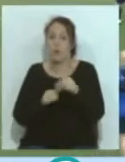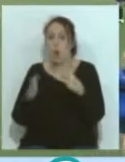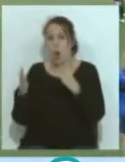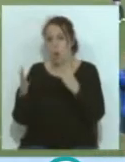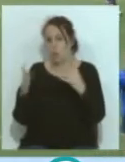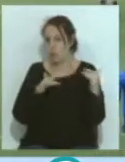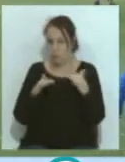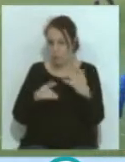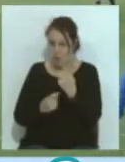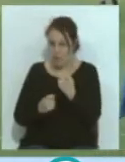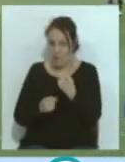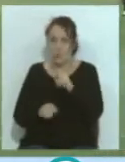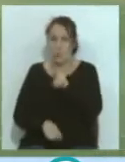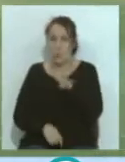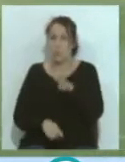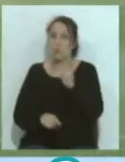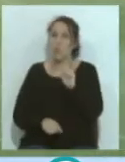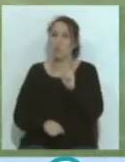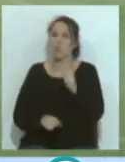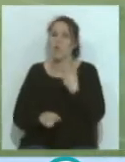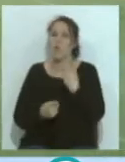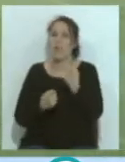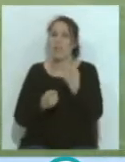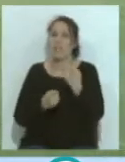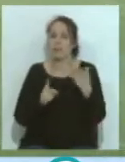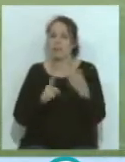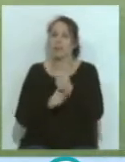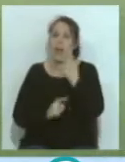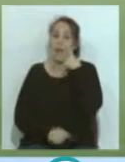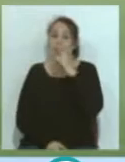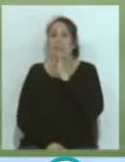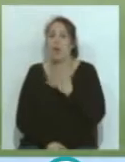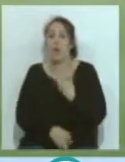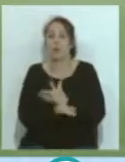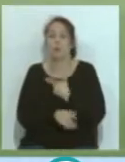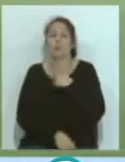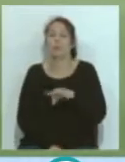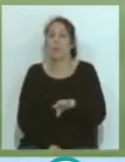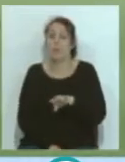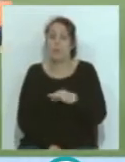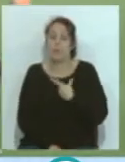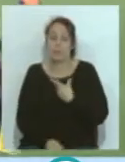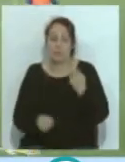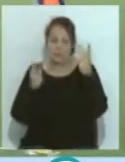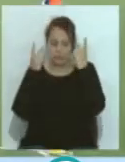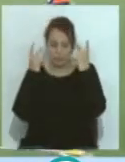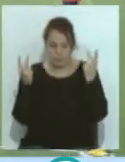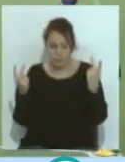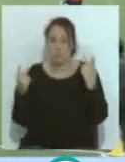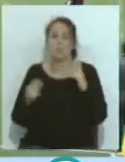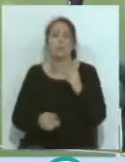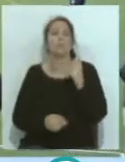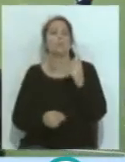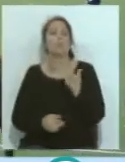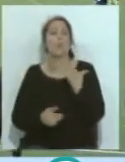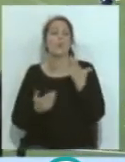partidos, 24 puntos en disputa, con lo cual el jugador puede también abstraerse. El tema va a ser un poco